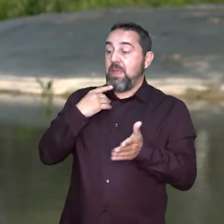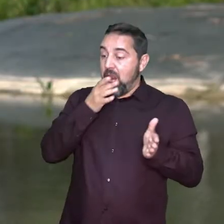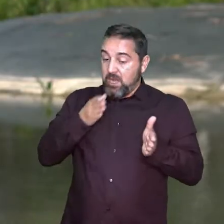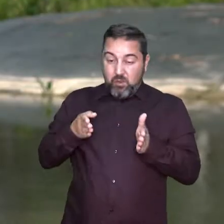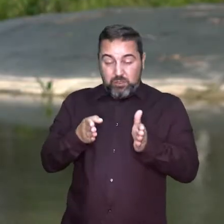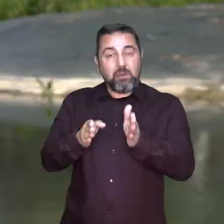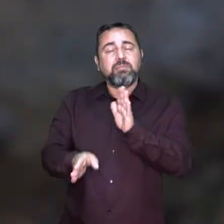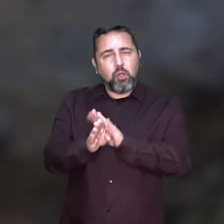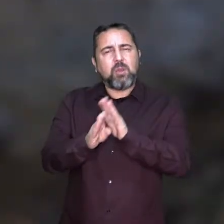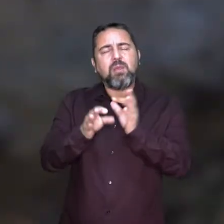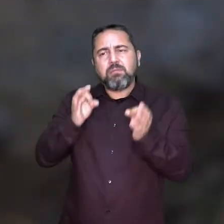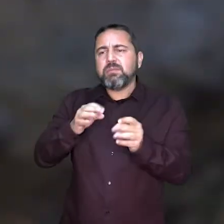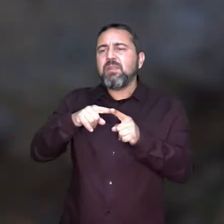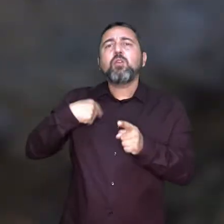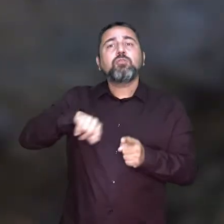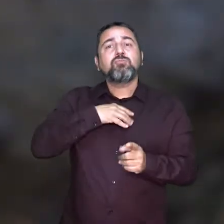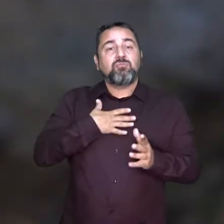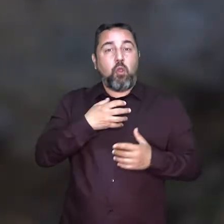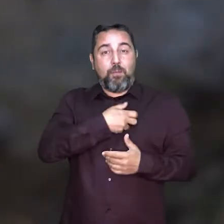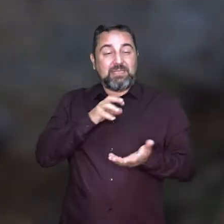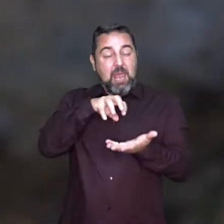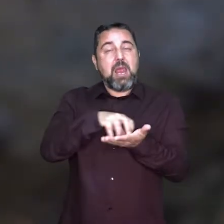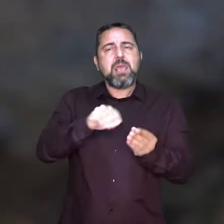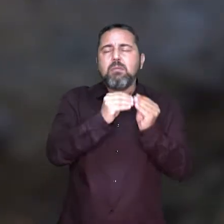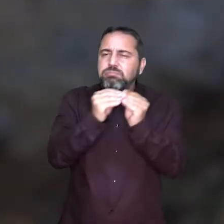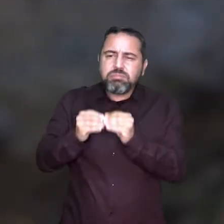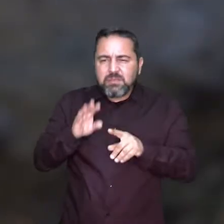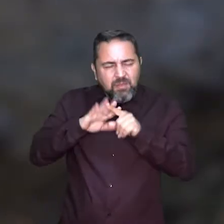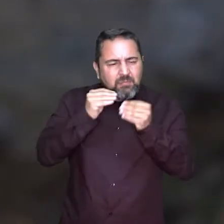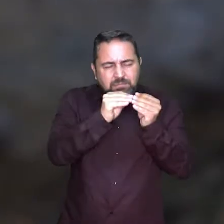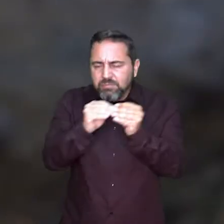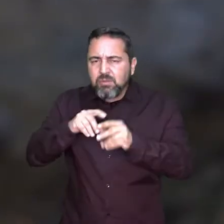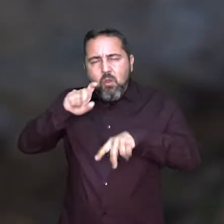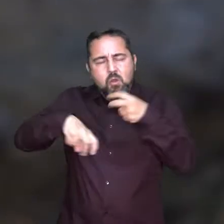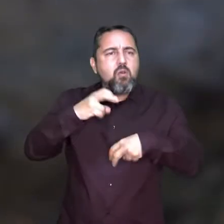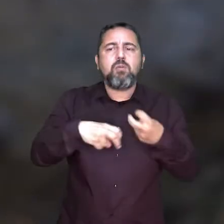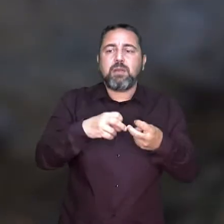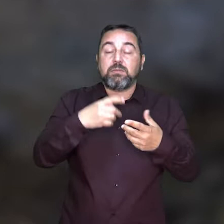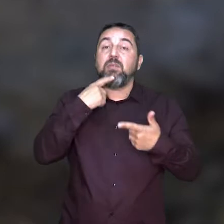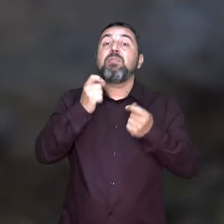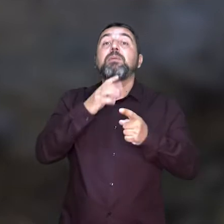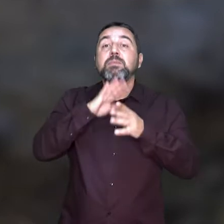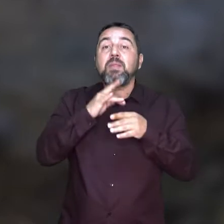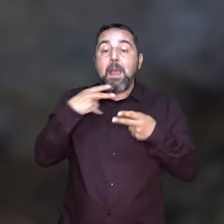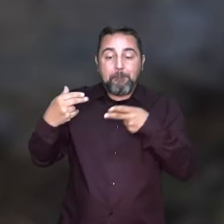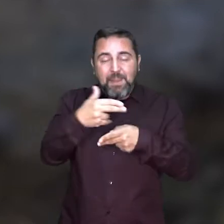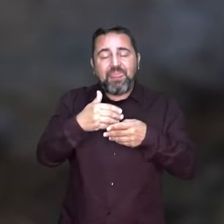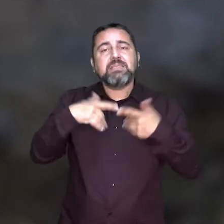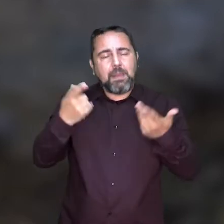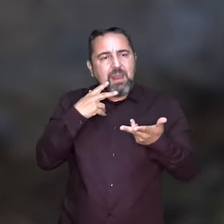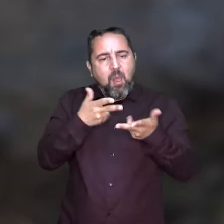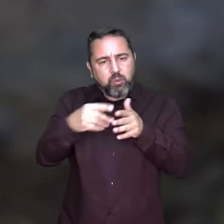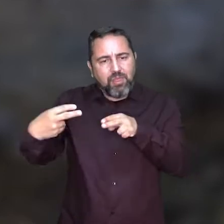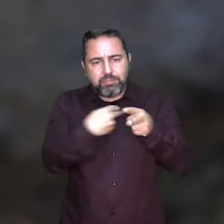actuaciones de restauración. Para mejorar la continuidad longitudinal de los ríos, la Confederación Aerográfica de Alpucar lleva a cabo una serie de actuaciones de demolición de azules.